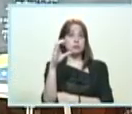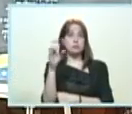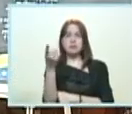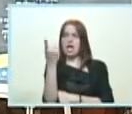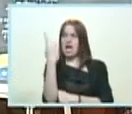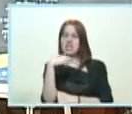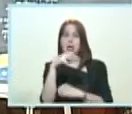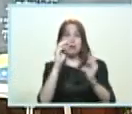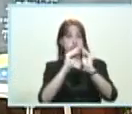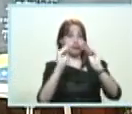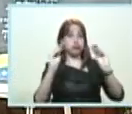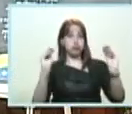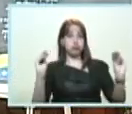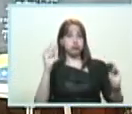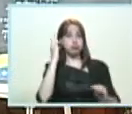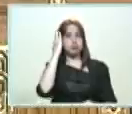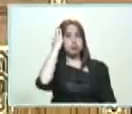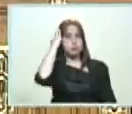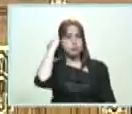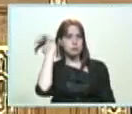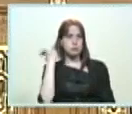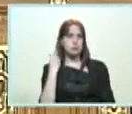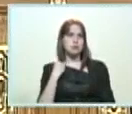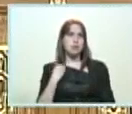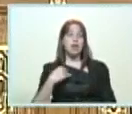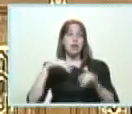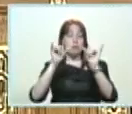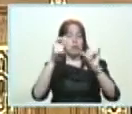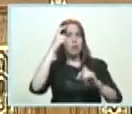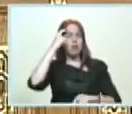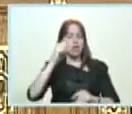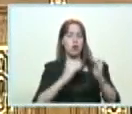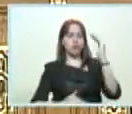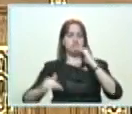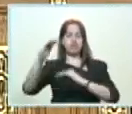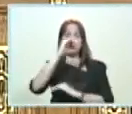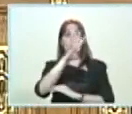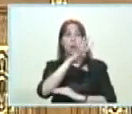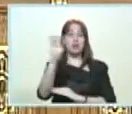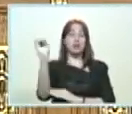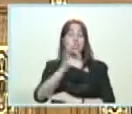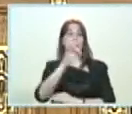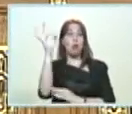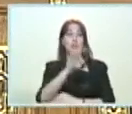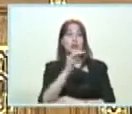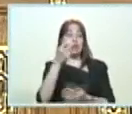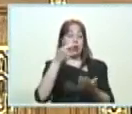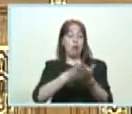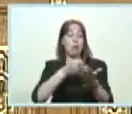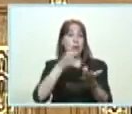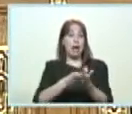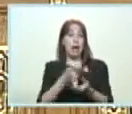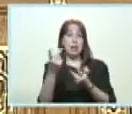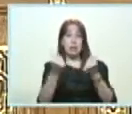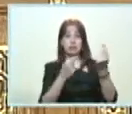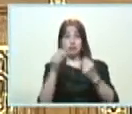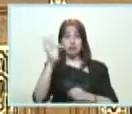Ayer anunciaron, el mismo día que yo anunciaba, el aumento del 400% del presupuesto